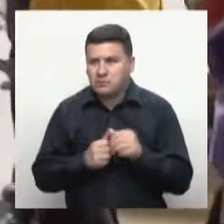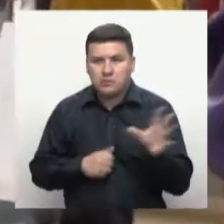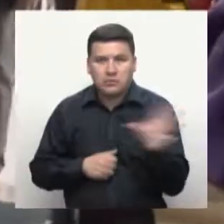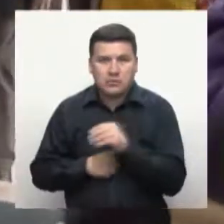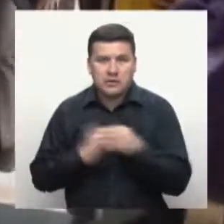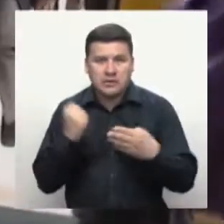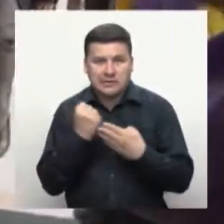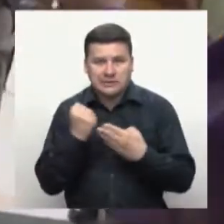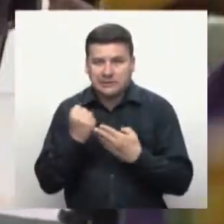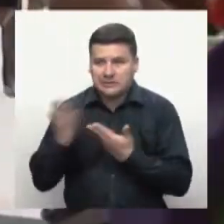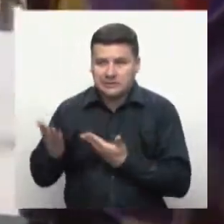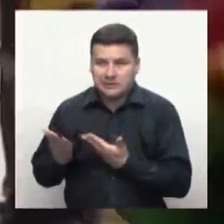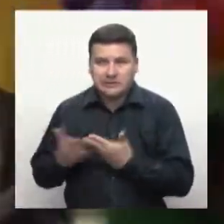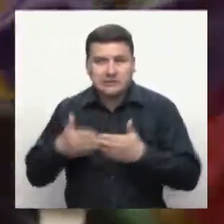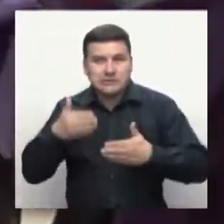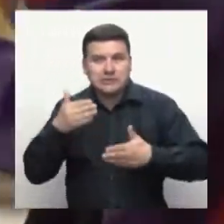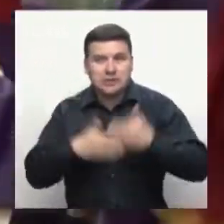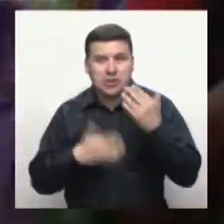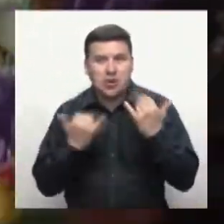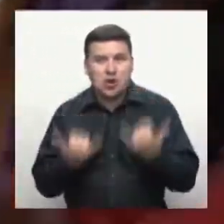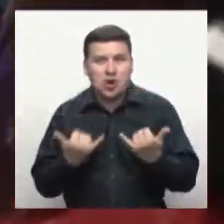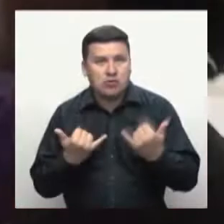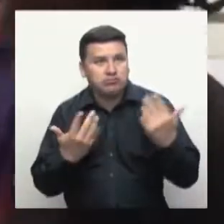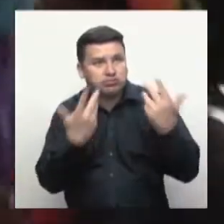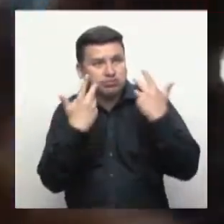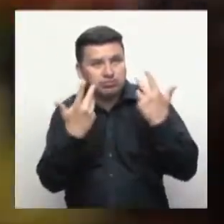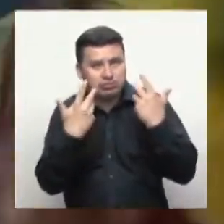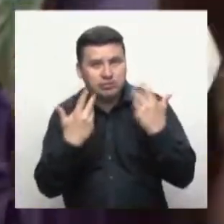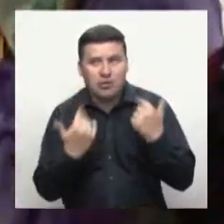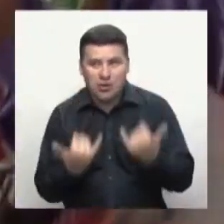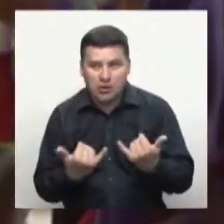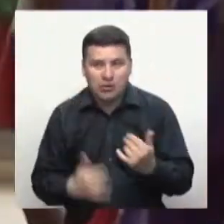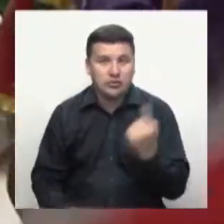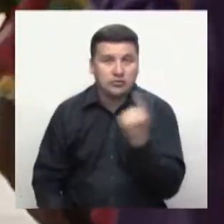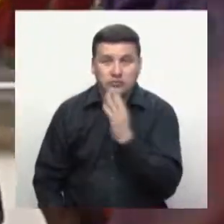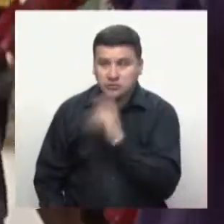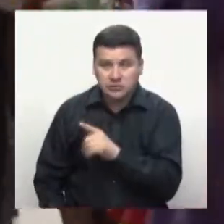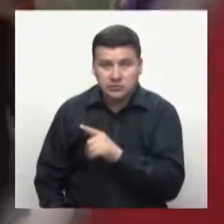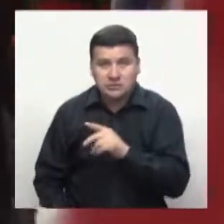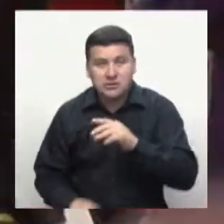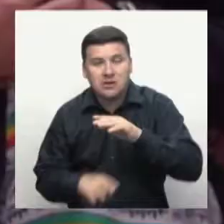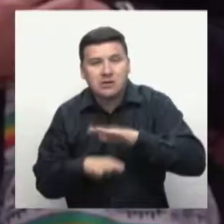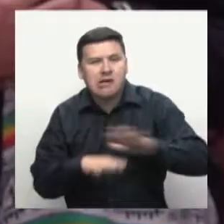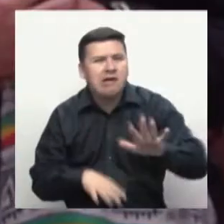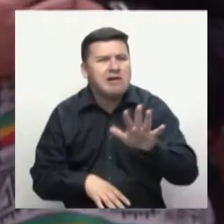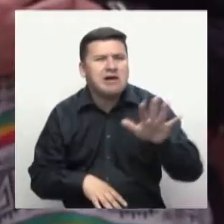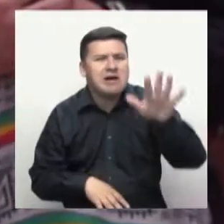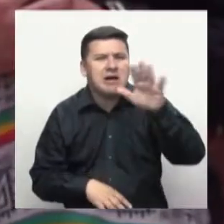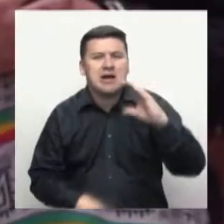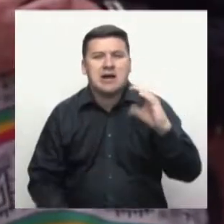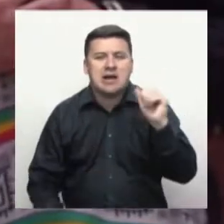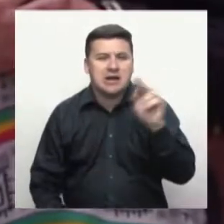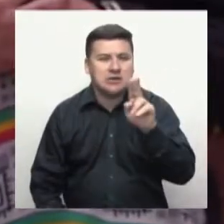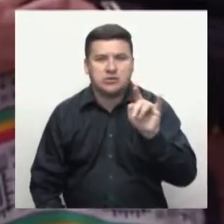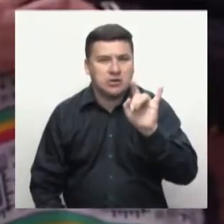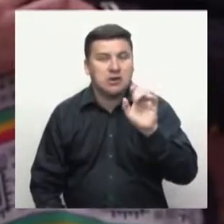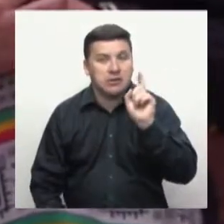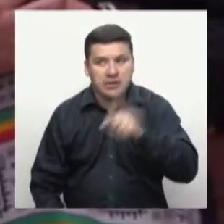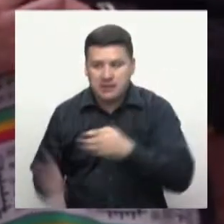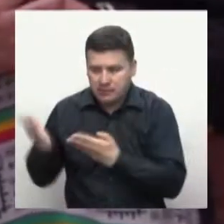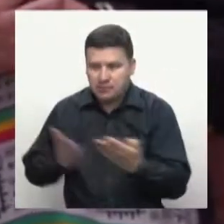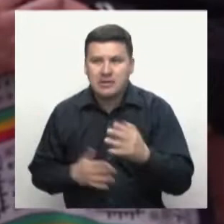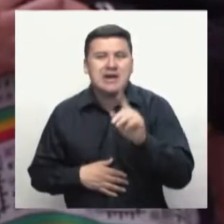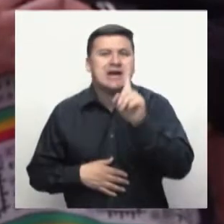acá en Cazucá, sino que estamos dándole la bienvenida a más de 68.000 aprendices en todo el país. Así que bueno, desde acá estamos muy